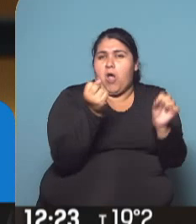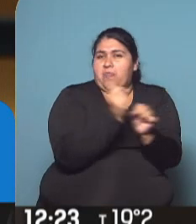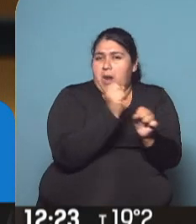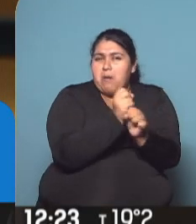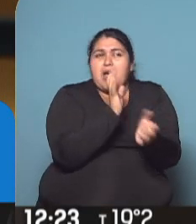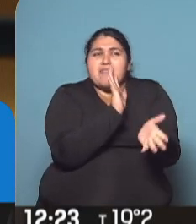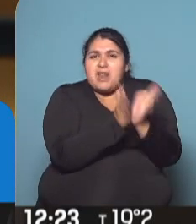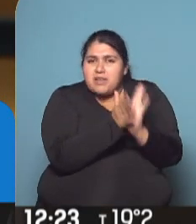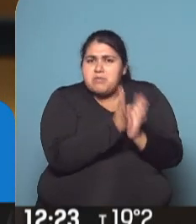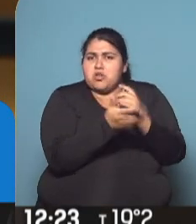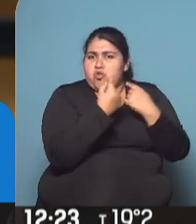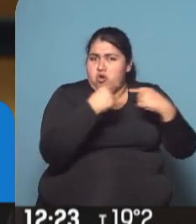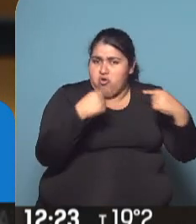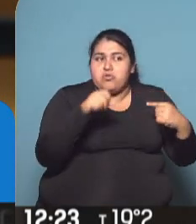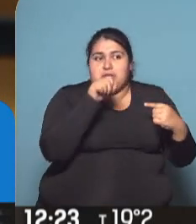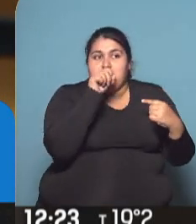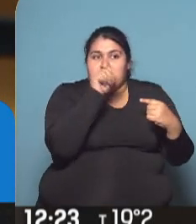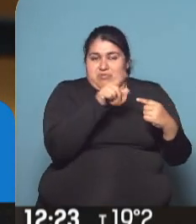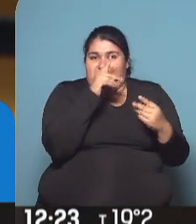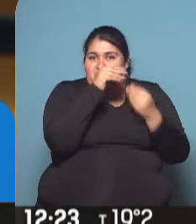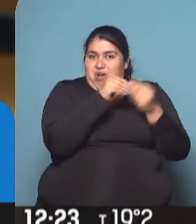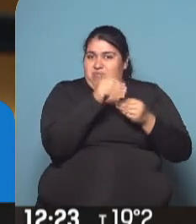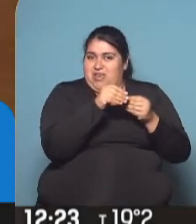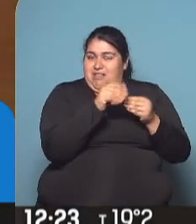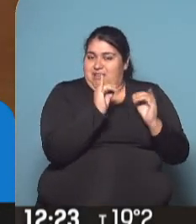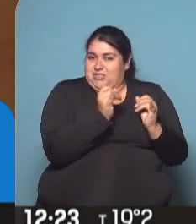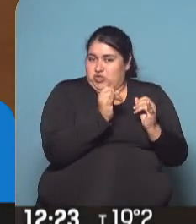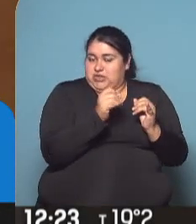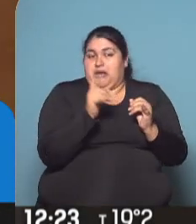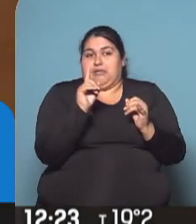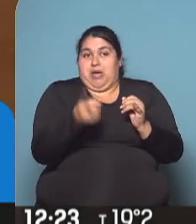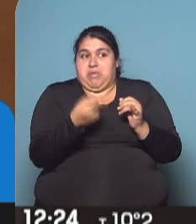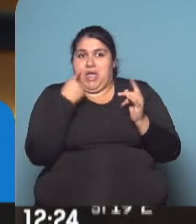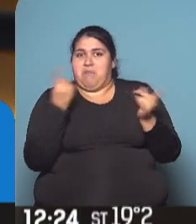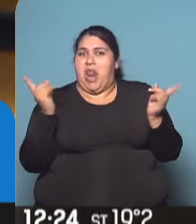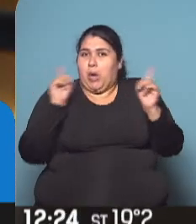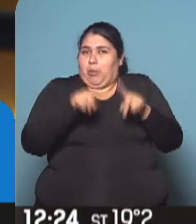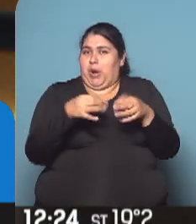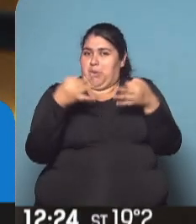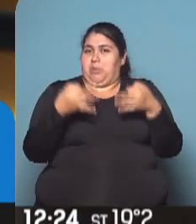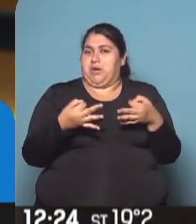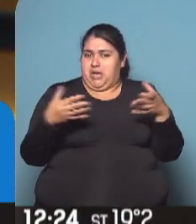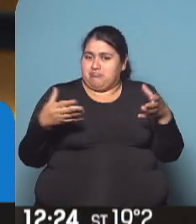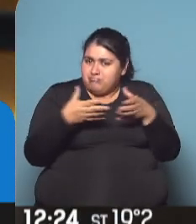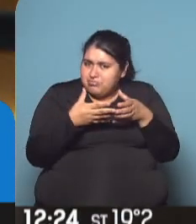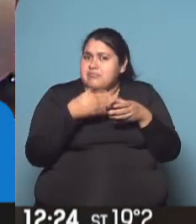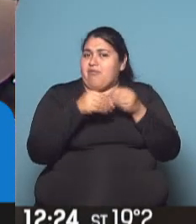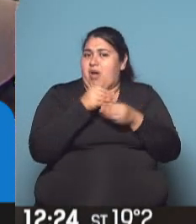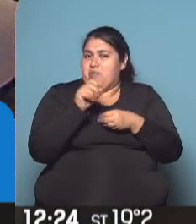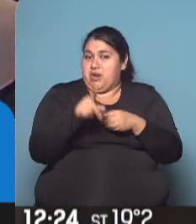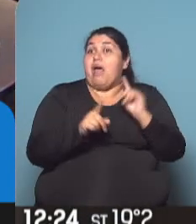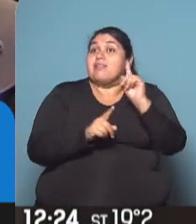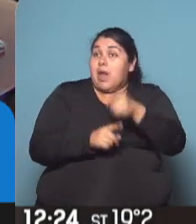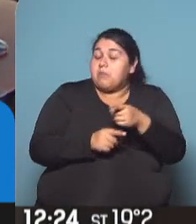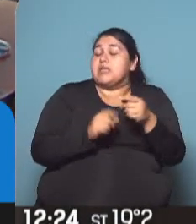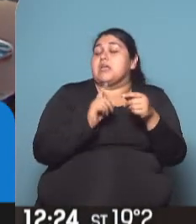terapias también específicas con esa familia. Claro. Y se puede recuperar, digamos, al Sí, por supuesto. No se olviden que se